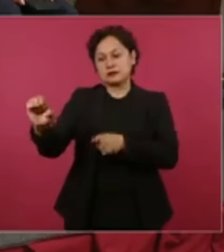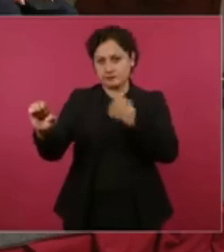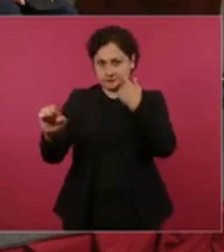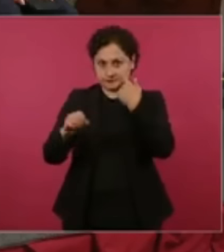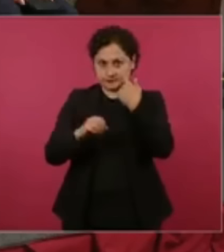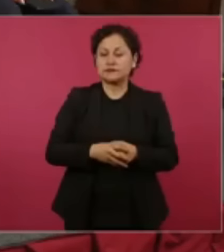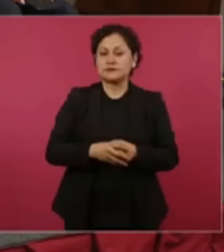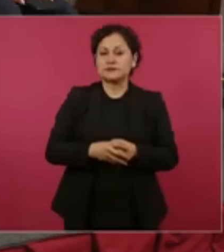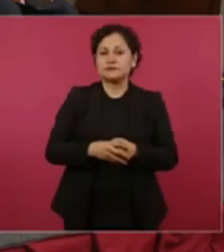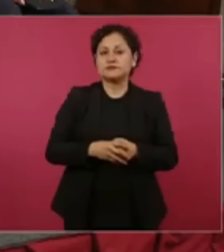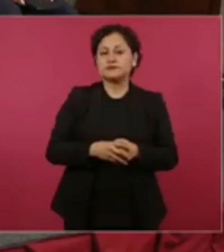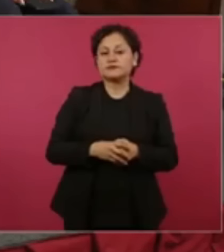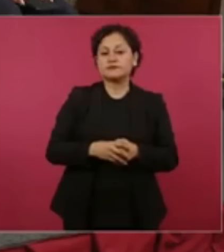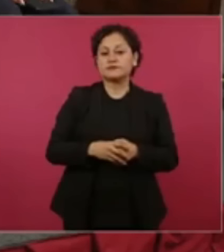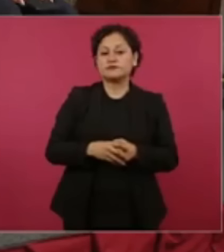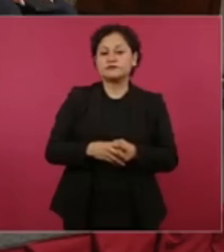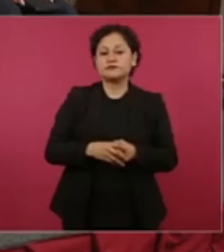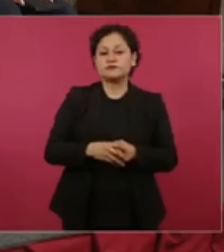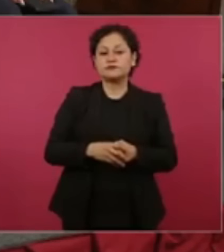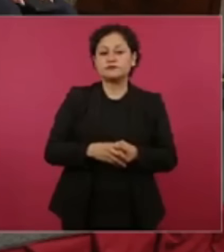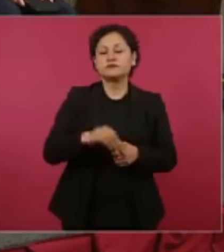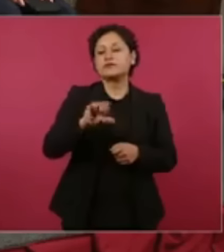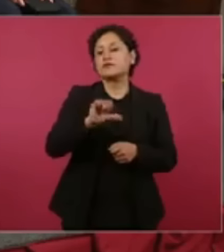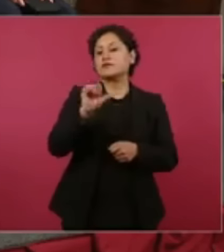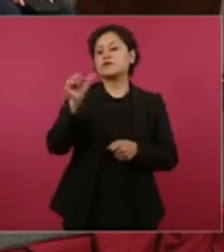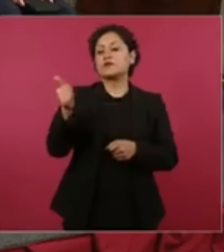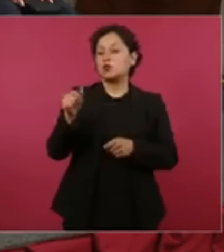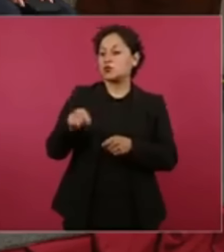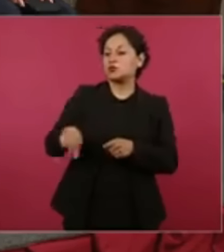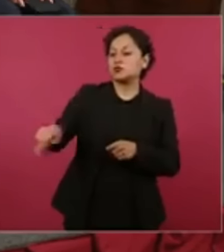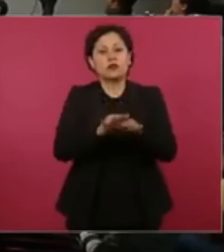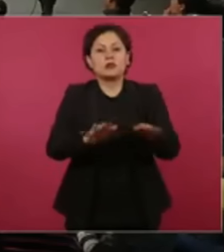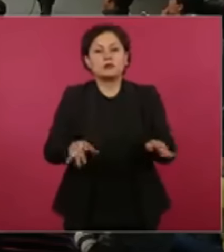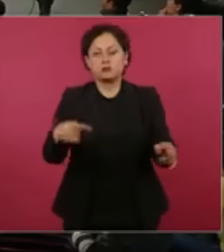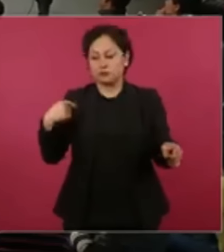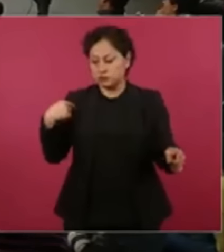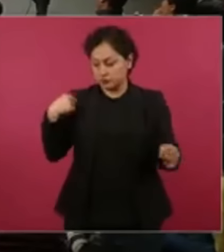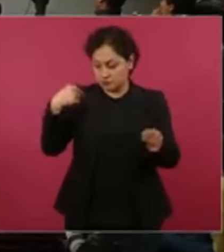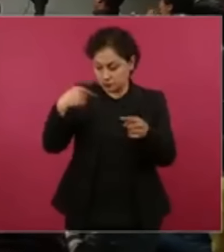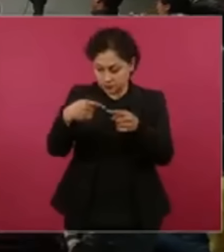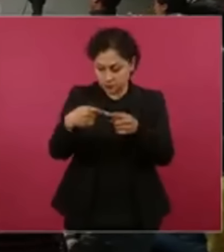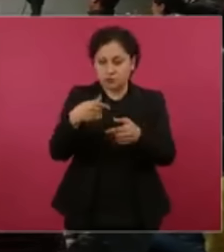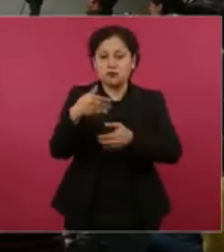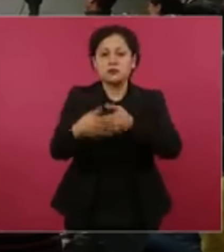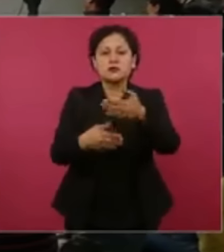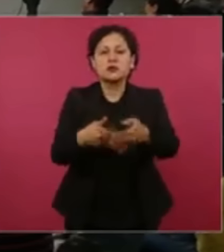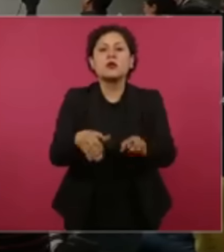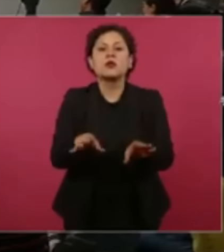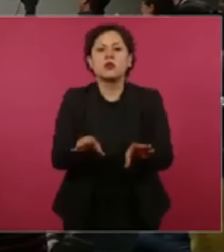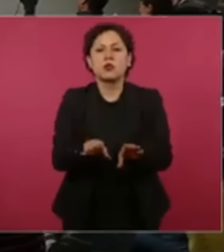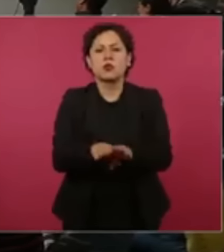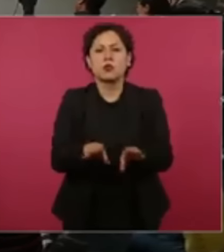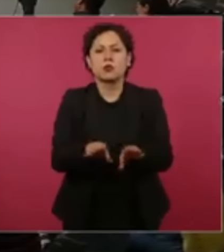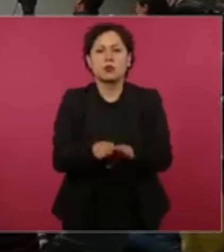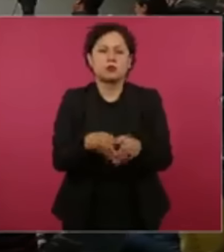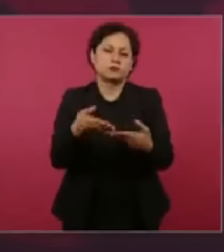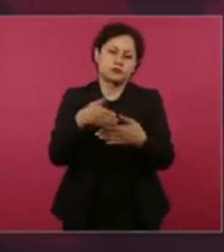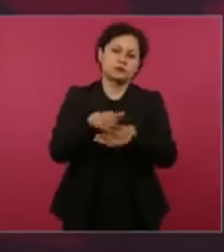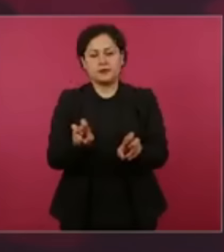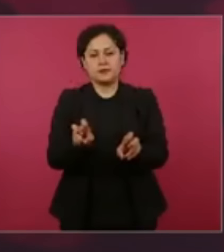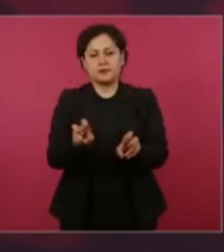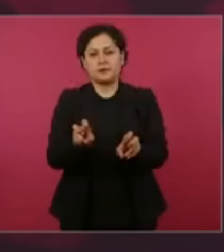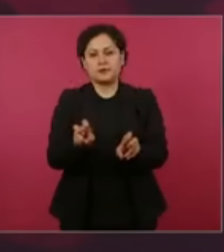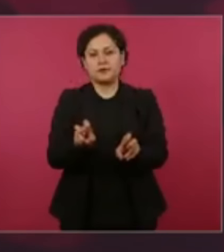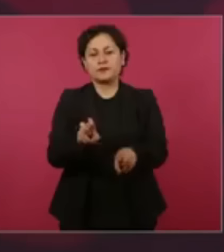Y a quienes nos van a explicar cómo vamos en lo relacionado con el